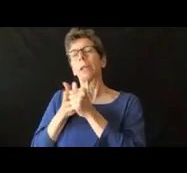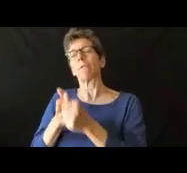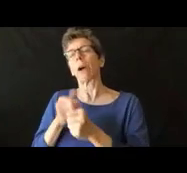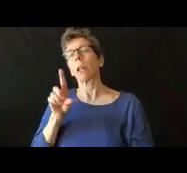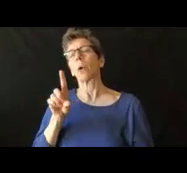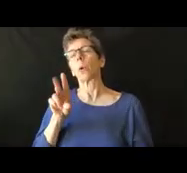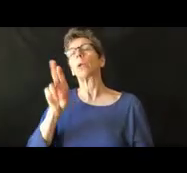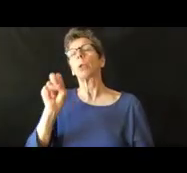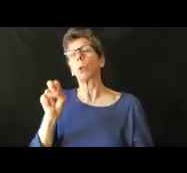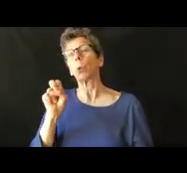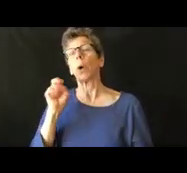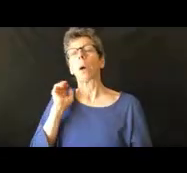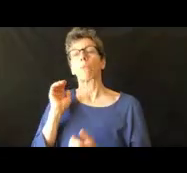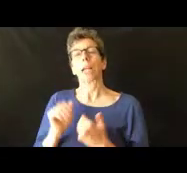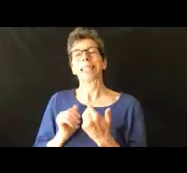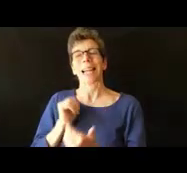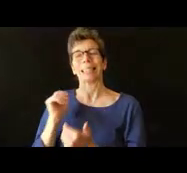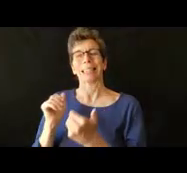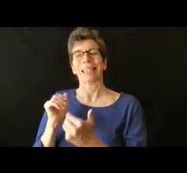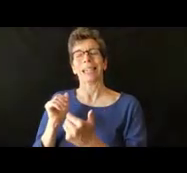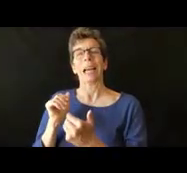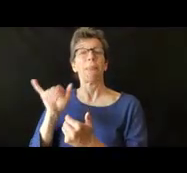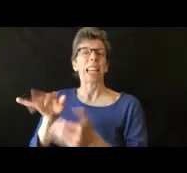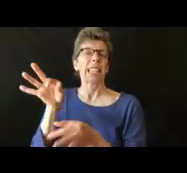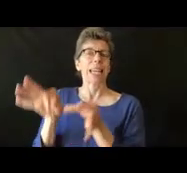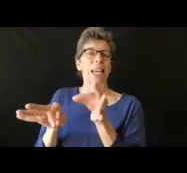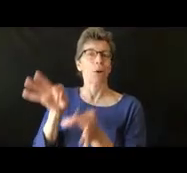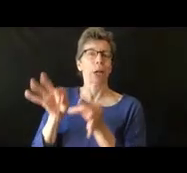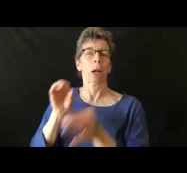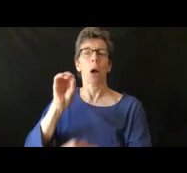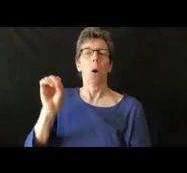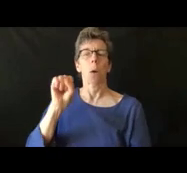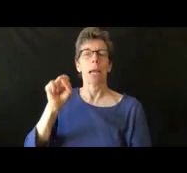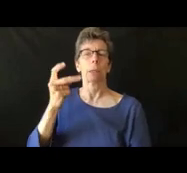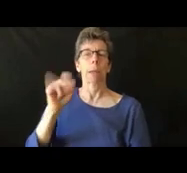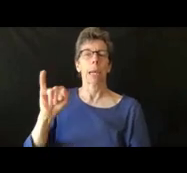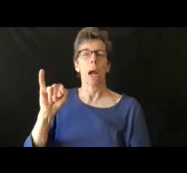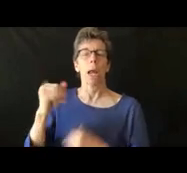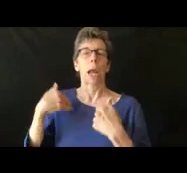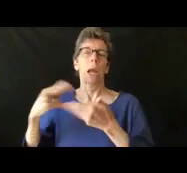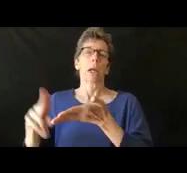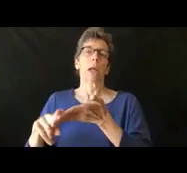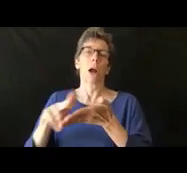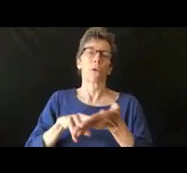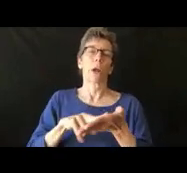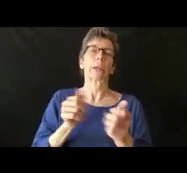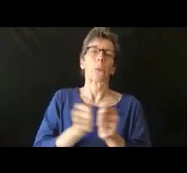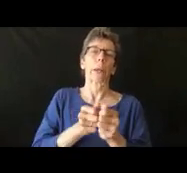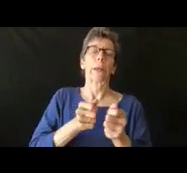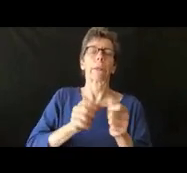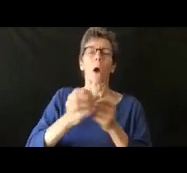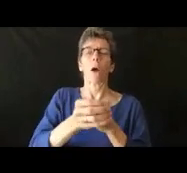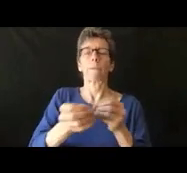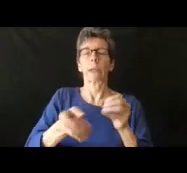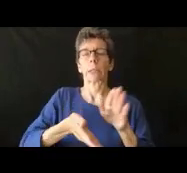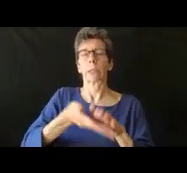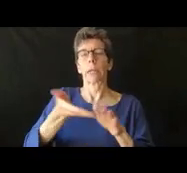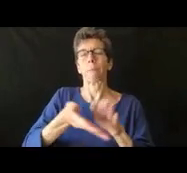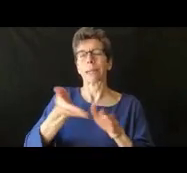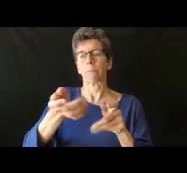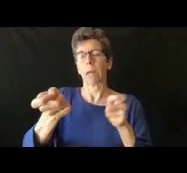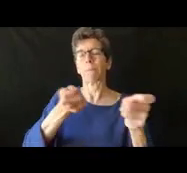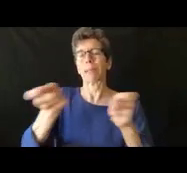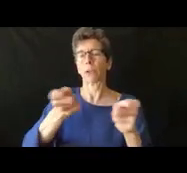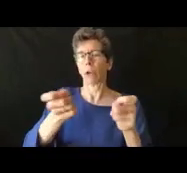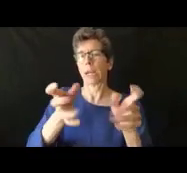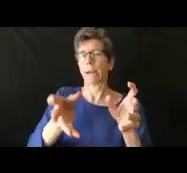audiencia administrativa o SPI se comunica con la oficina de audiencias administrativas y entonces se